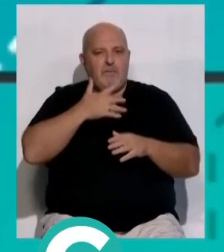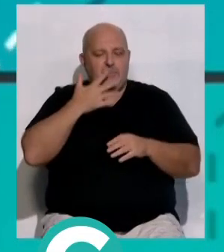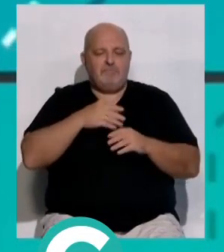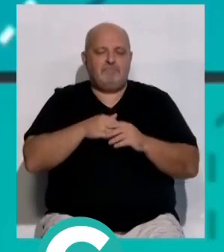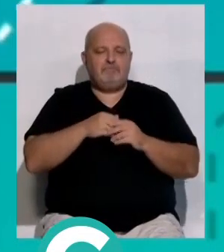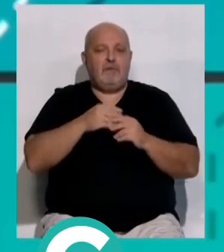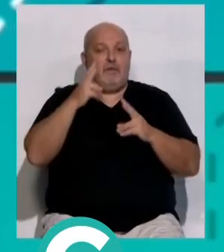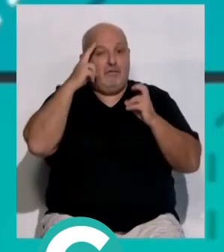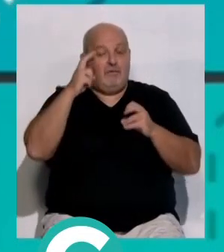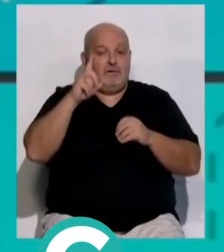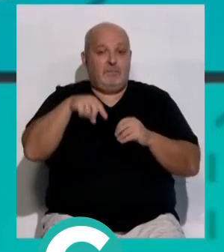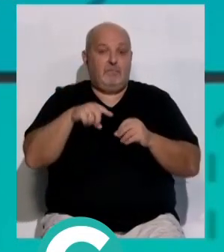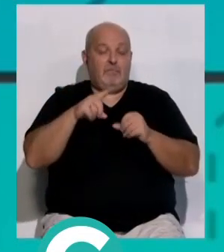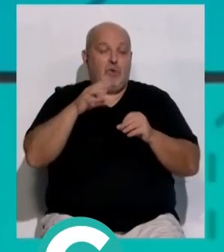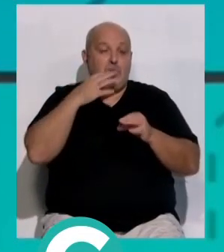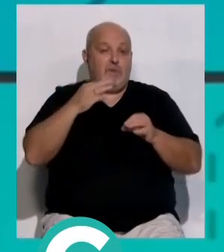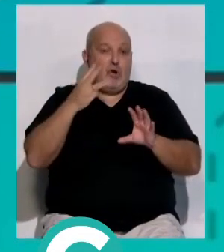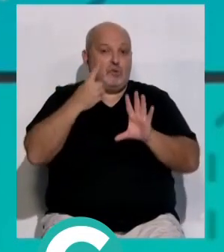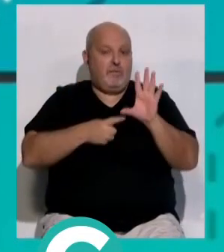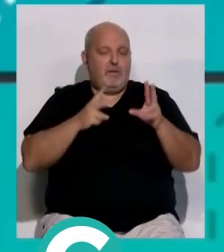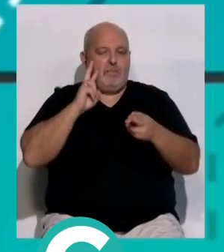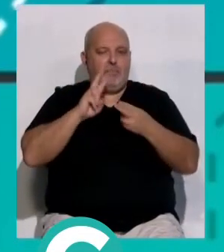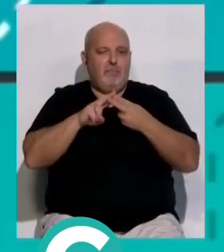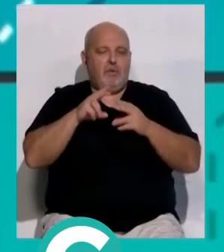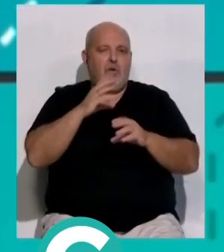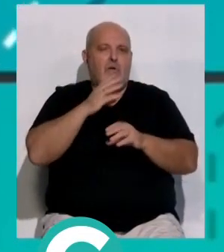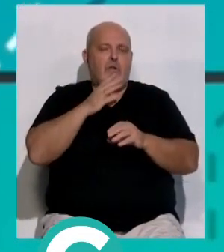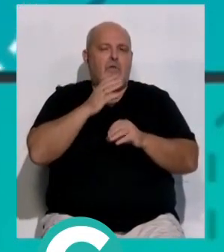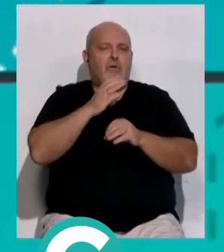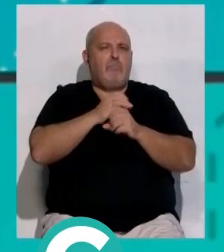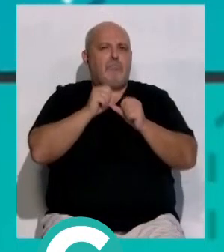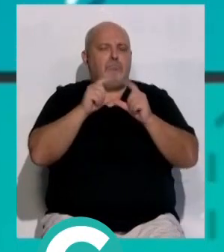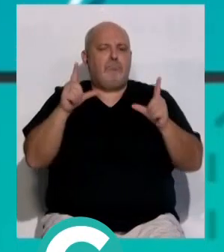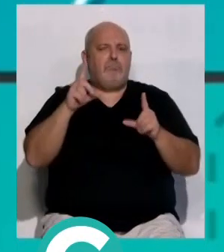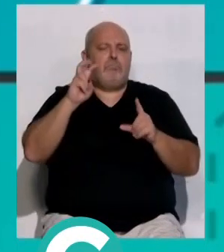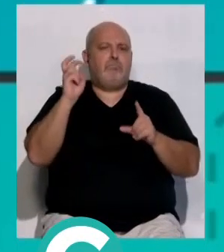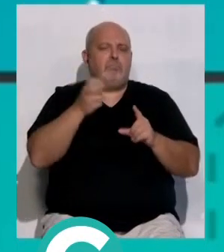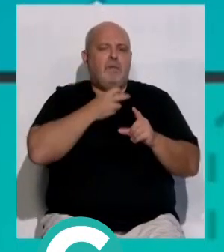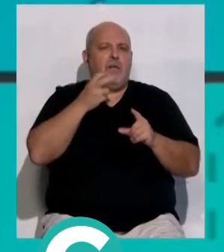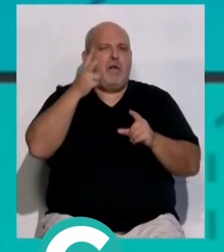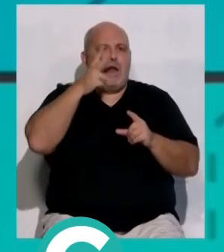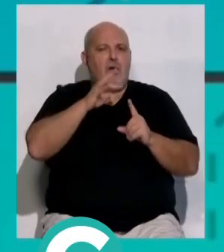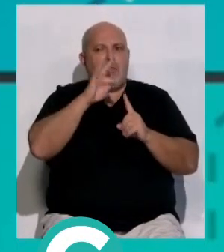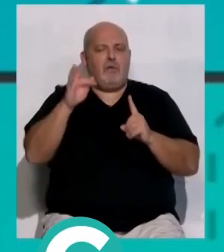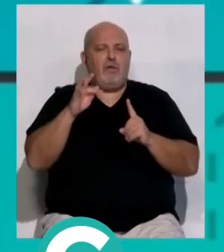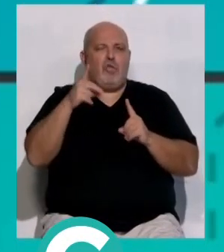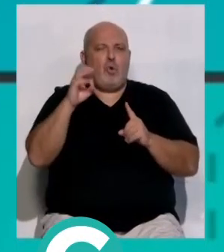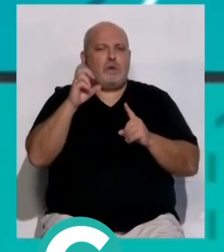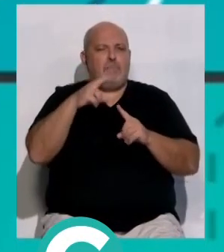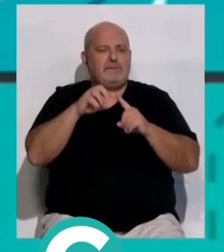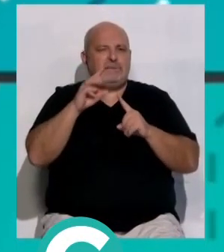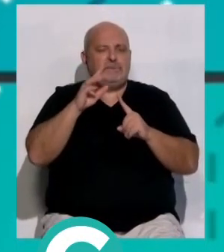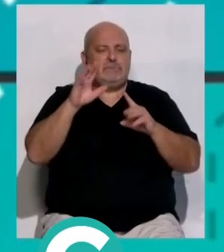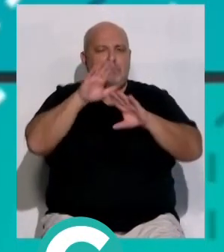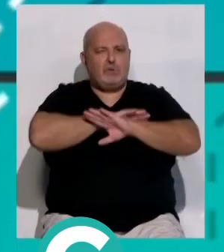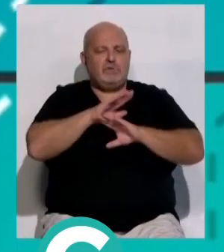submarino amarillo recuerden también a partir de las 10 y media de la noche hoy en Onda Cádiz la emisión de la gala de DocuExpress que